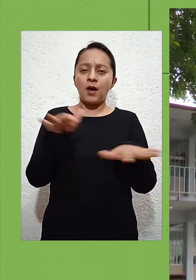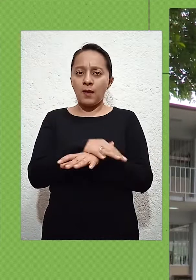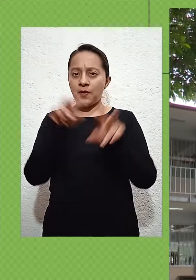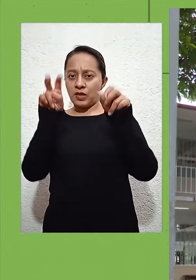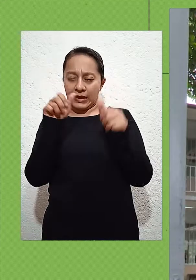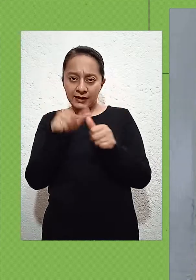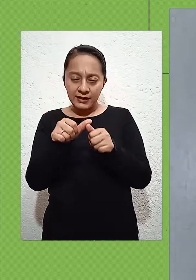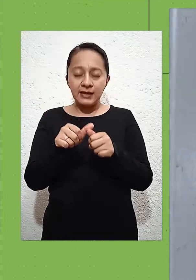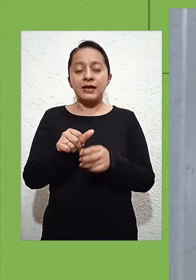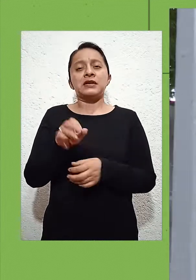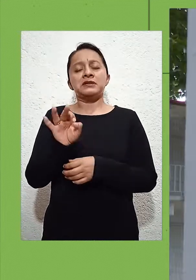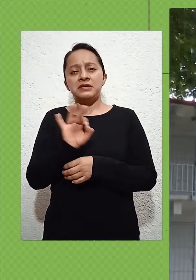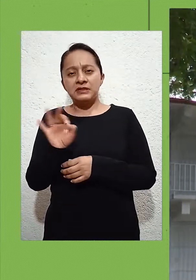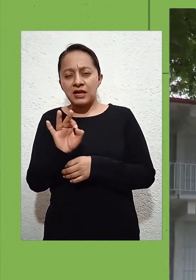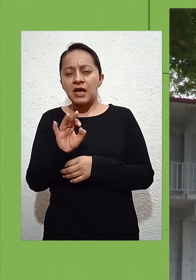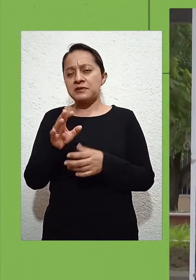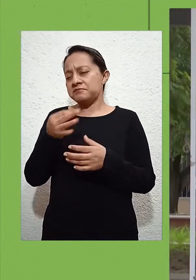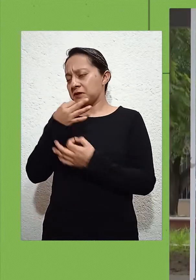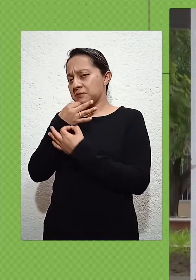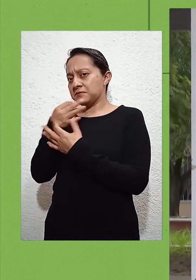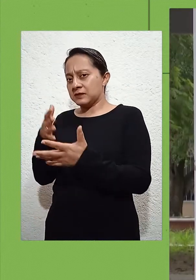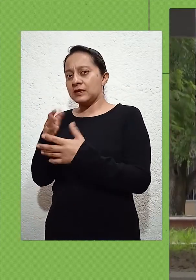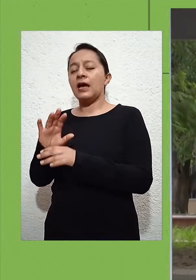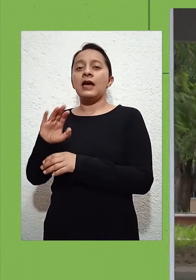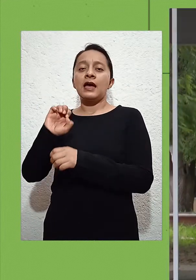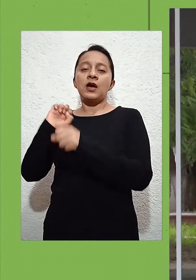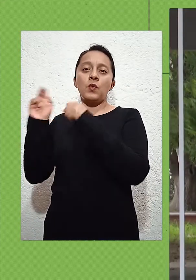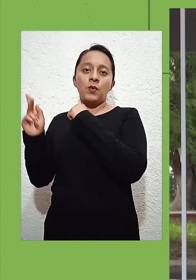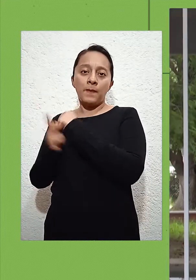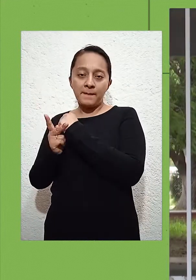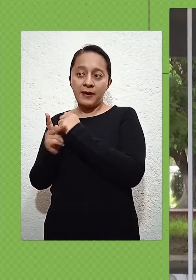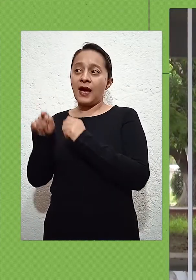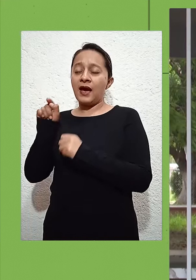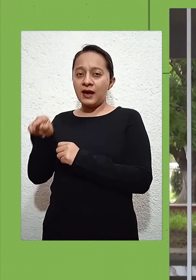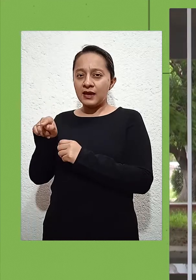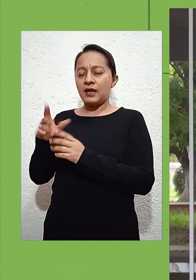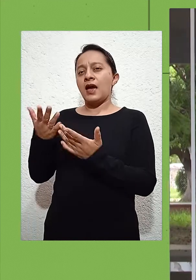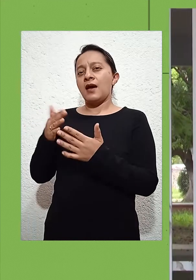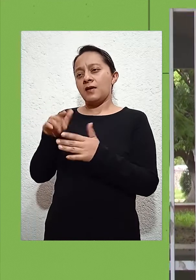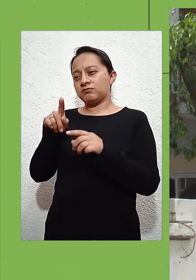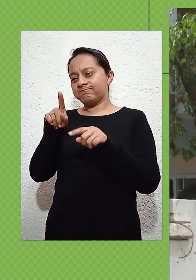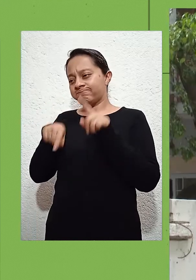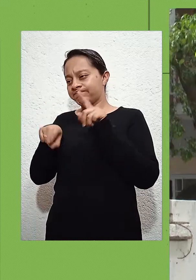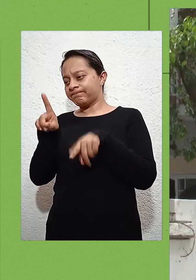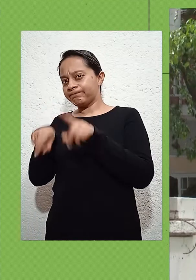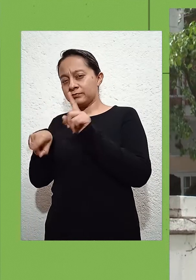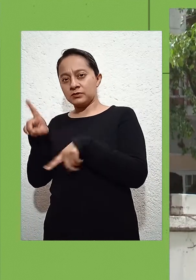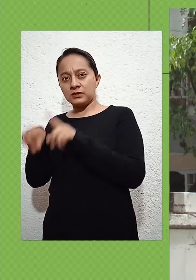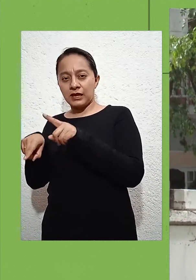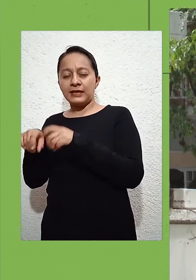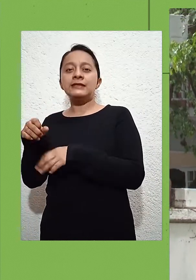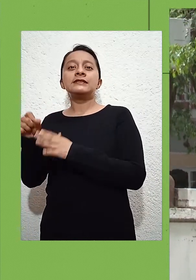experiencia europea donde desde enero hubo un regreso a clases en esquemas híbridos y tuvieron todo el semestre clases y donde